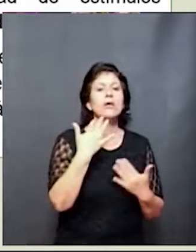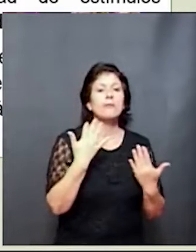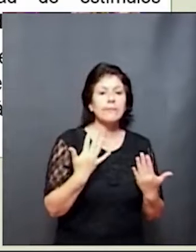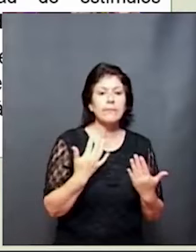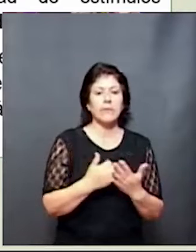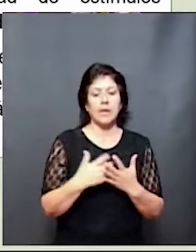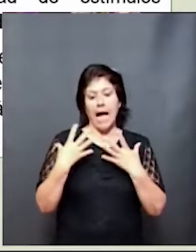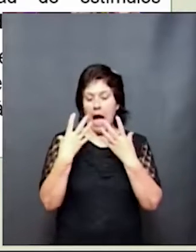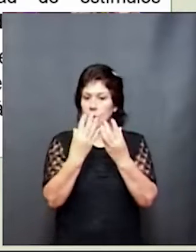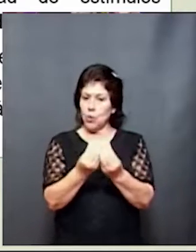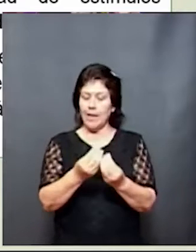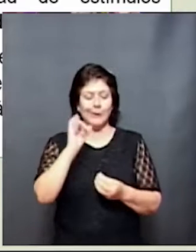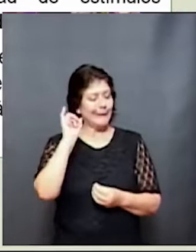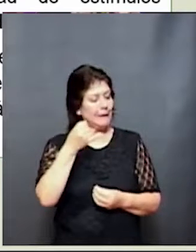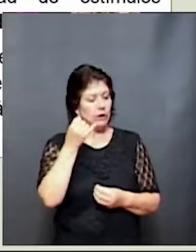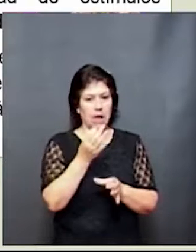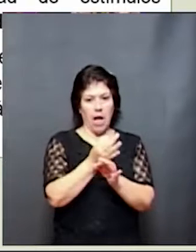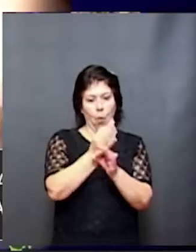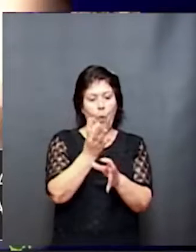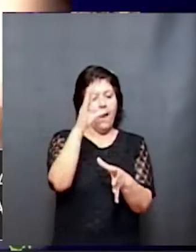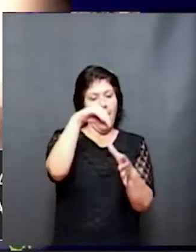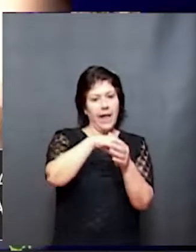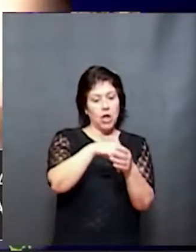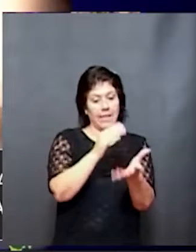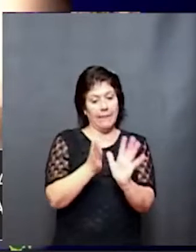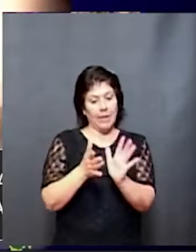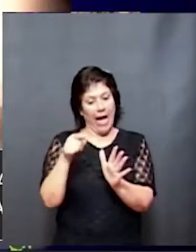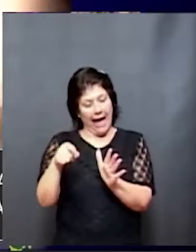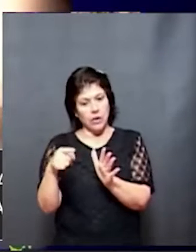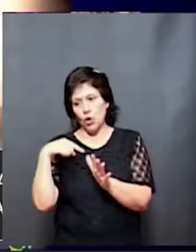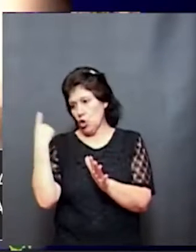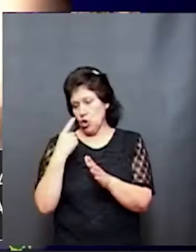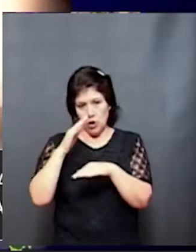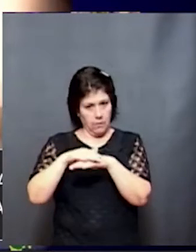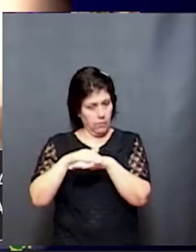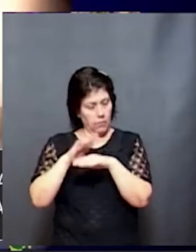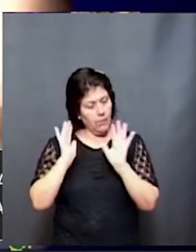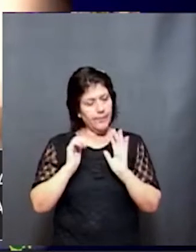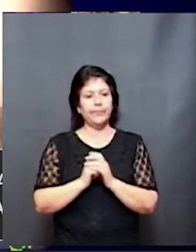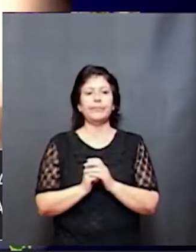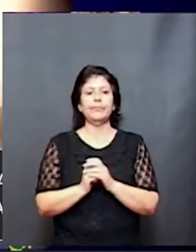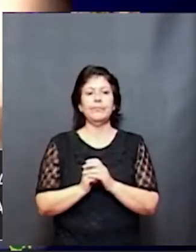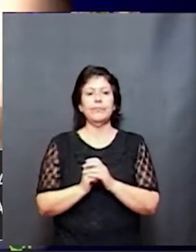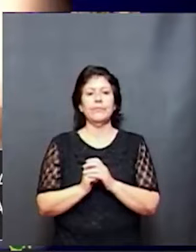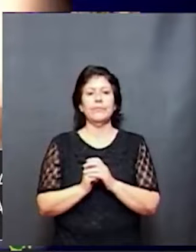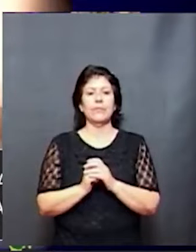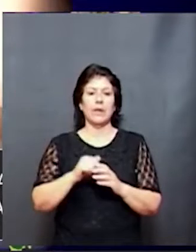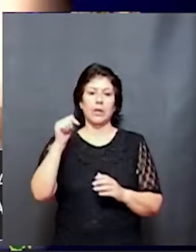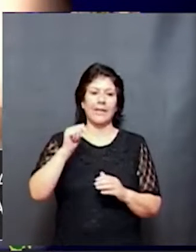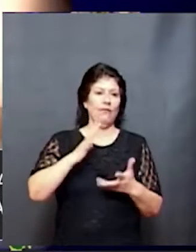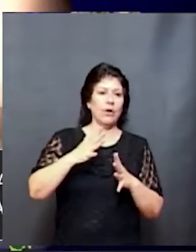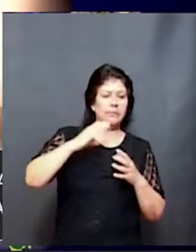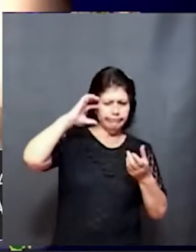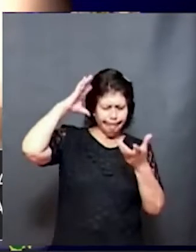ayudarlos en espacios escolares y terapéuticos. Estos circuitos, como les decía, que se desordenan en